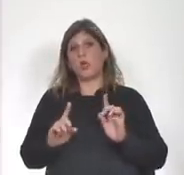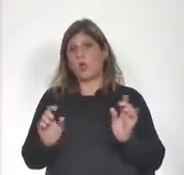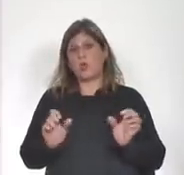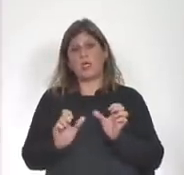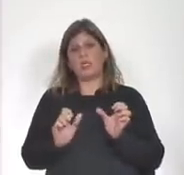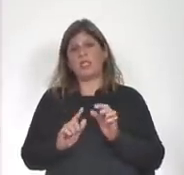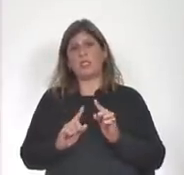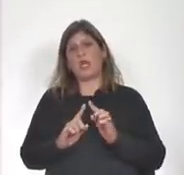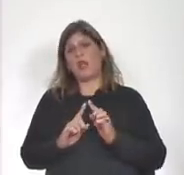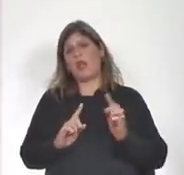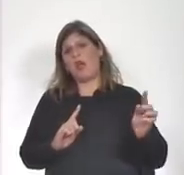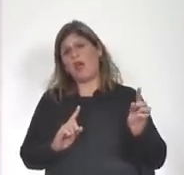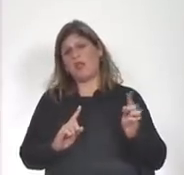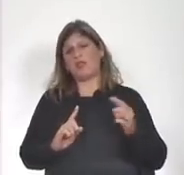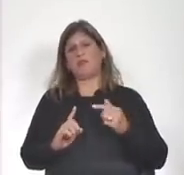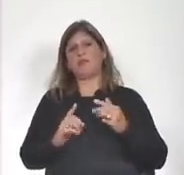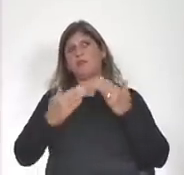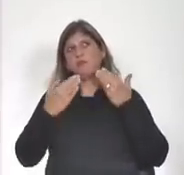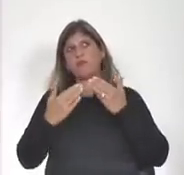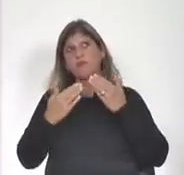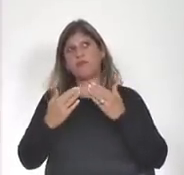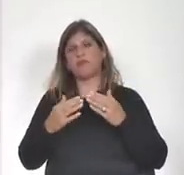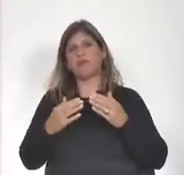largas intervenciones